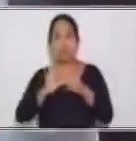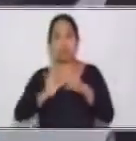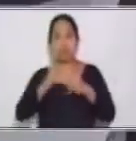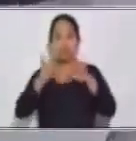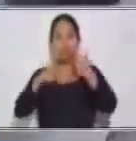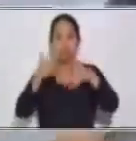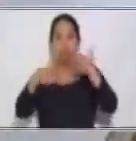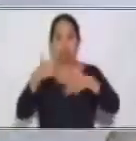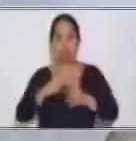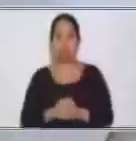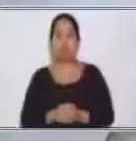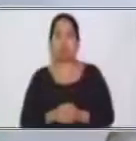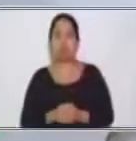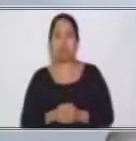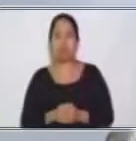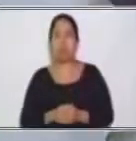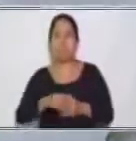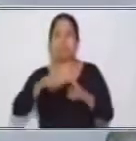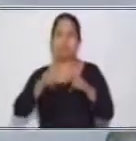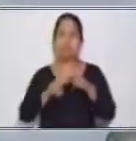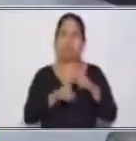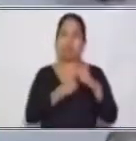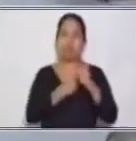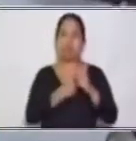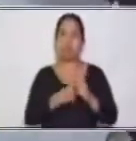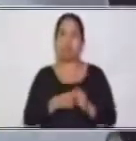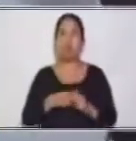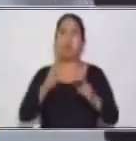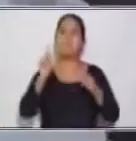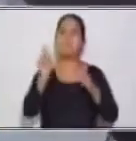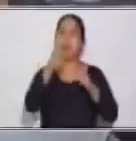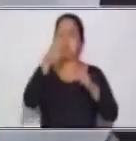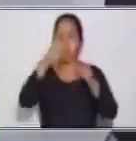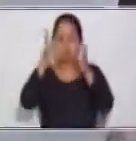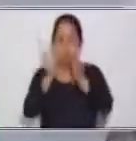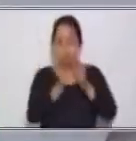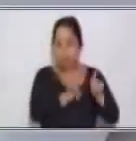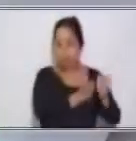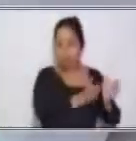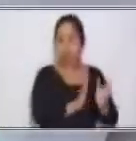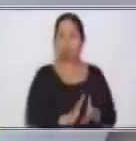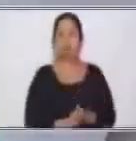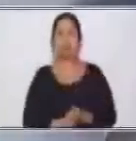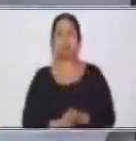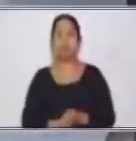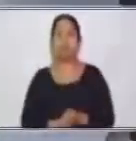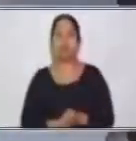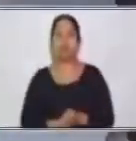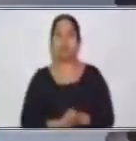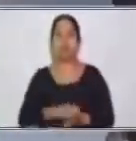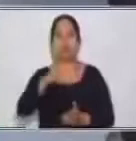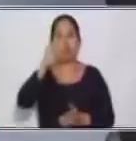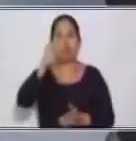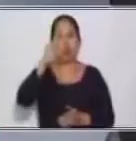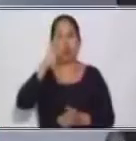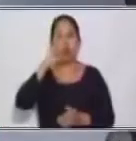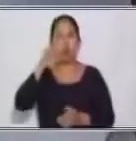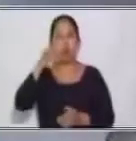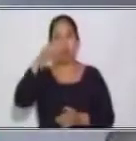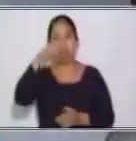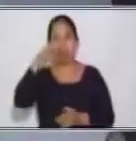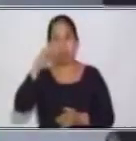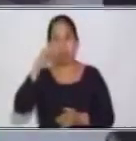de señas. Para empezar, vamos a agarrar el objeto. ¿Cuál dijimos que iba a ser el objeto de esta oración? Excelente. La